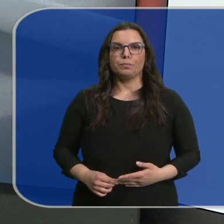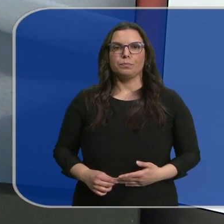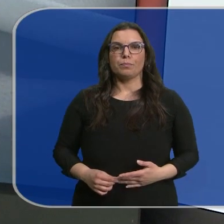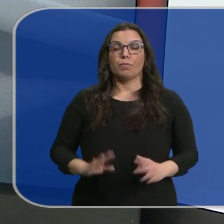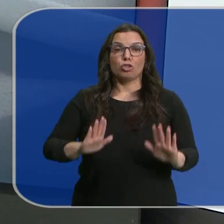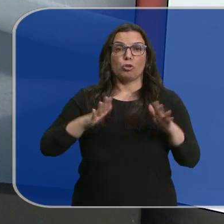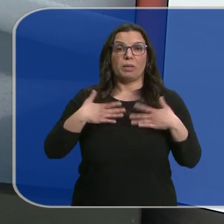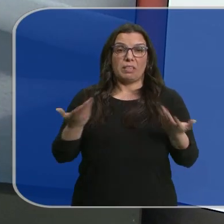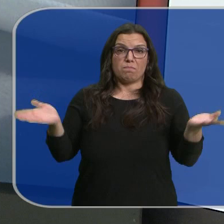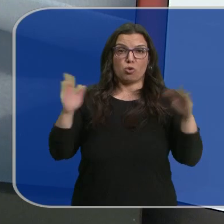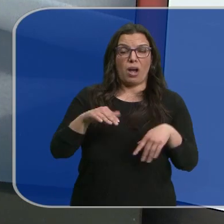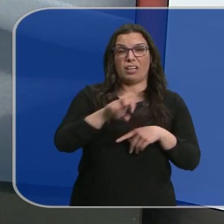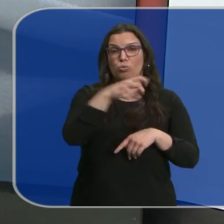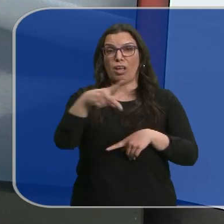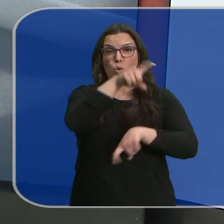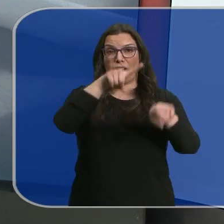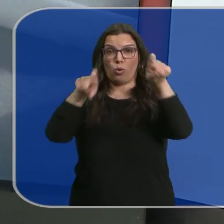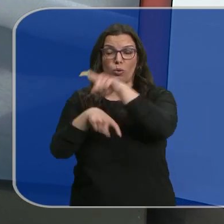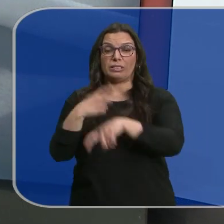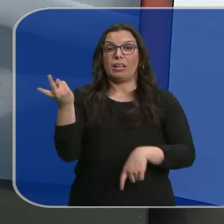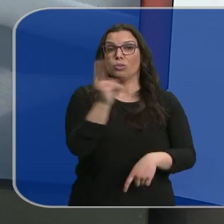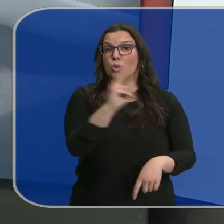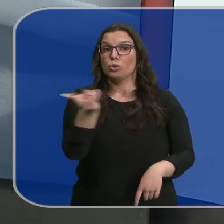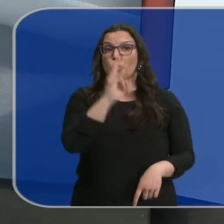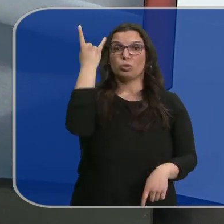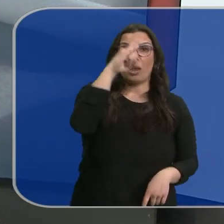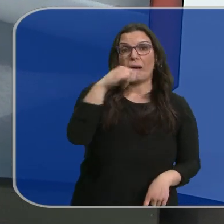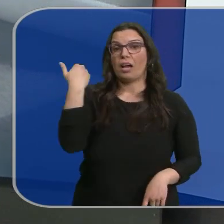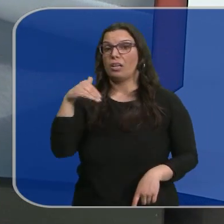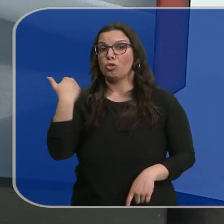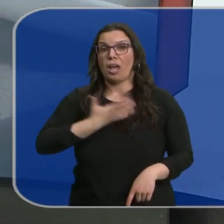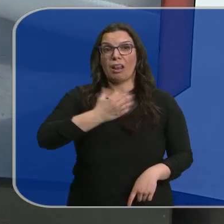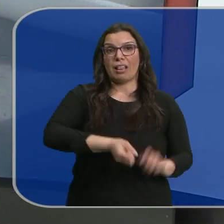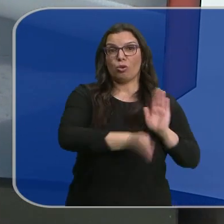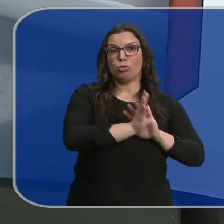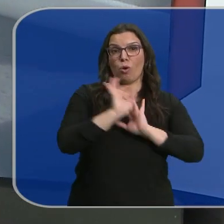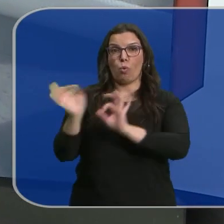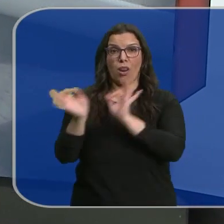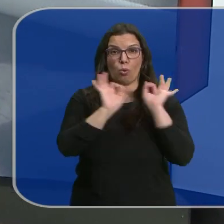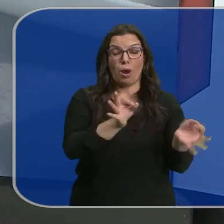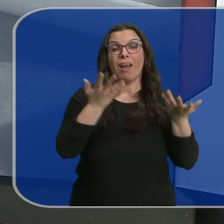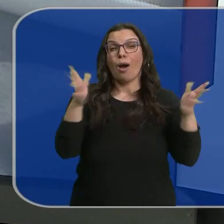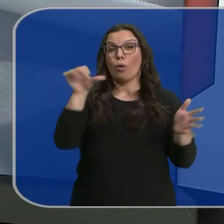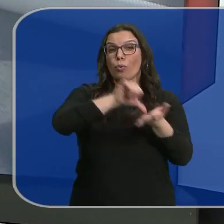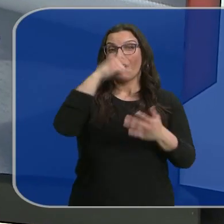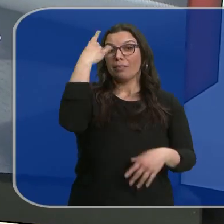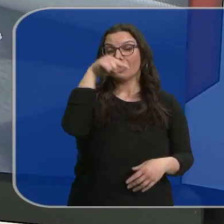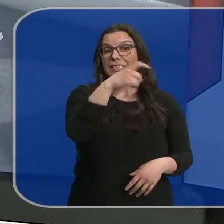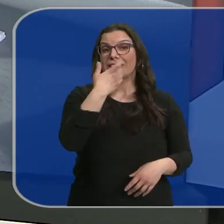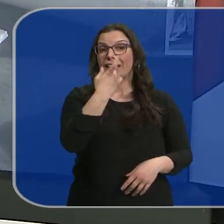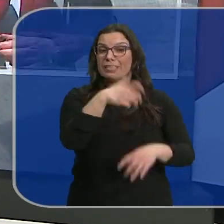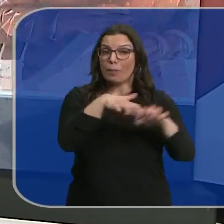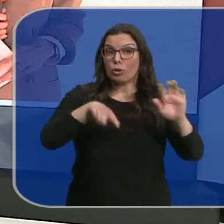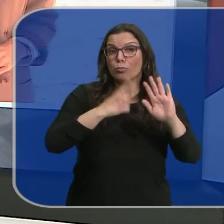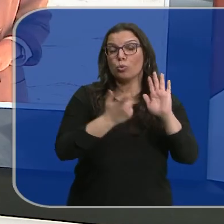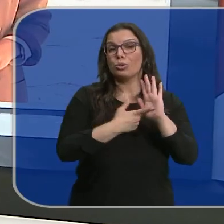Pocas sorpresas en Salamanca y Soria, donde el bastón de mando a priori no cambiaría de dueño. Aunque en el caso de la capital charra, para conseguir la